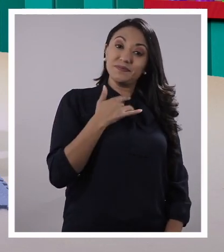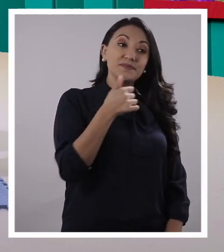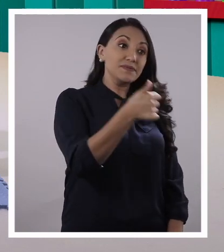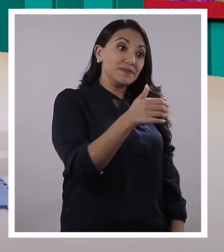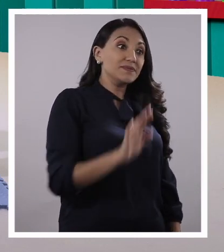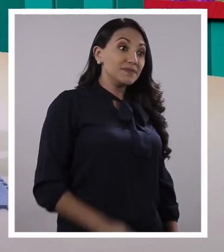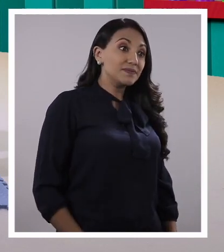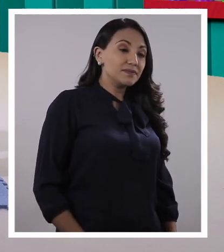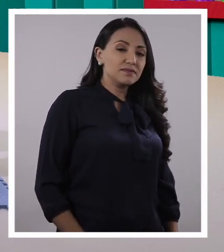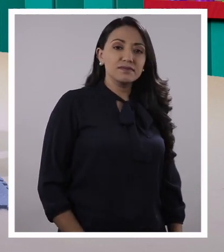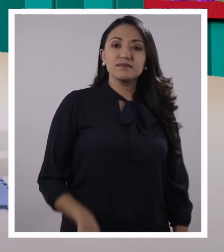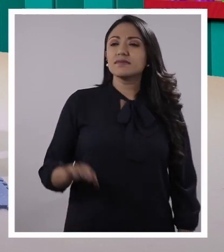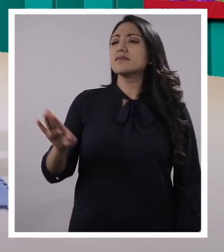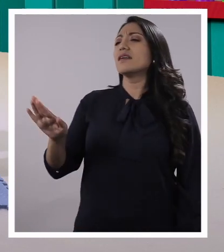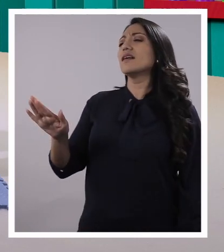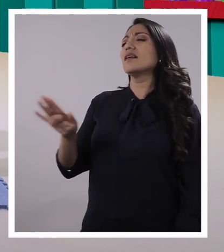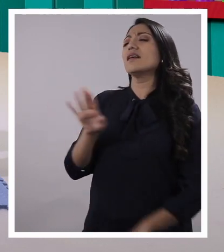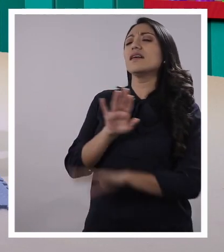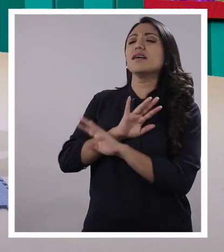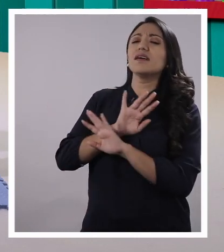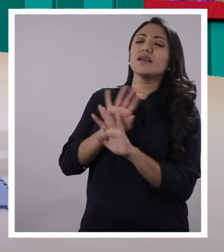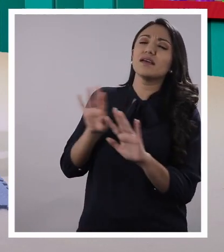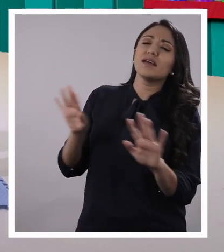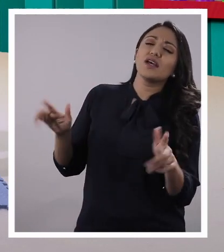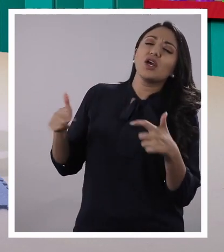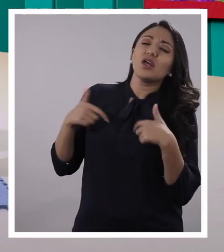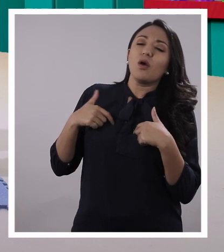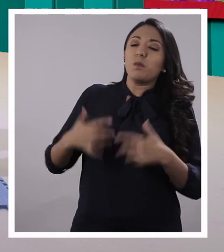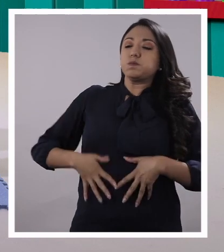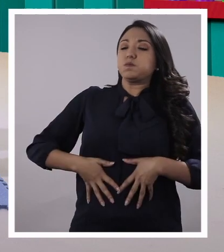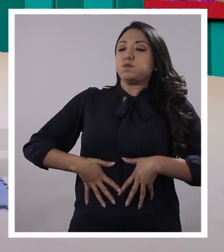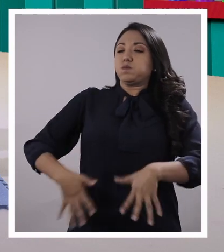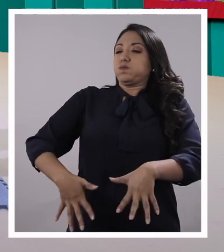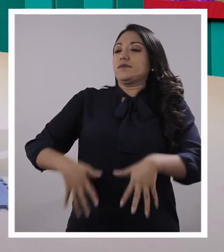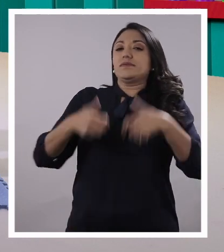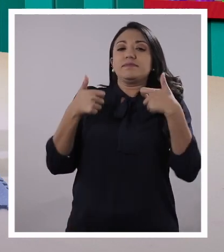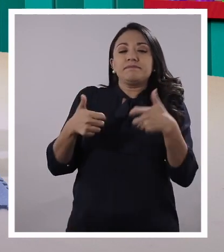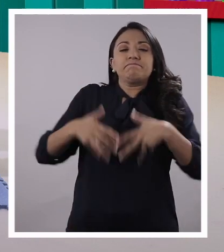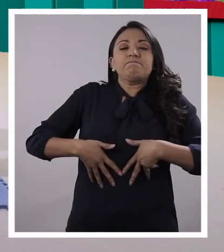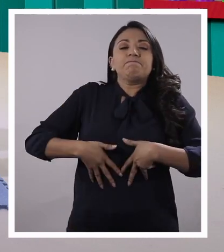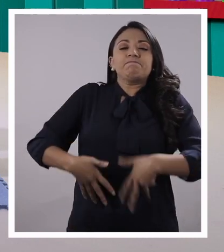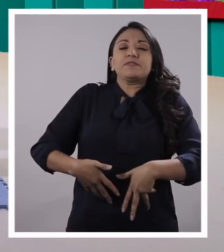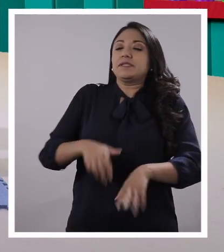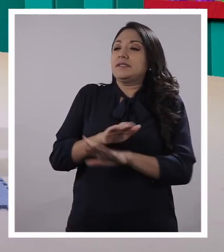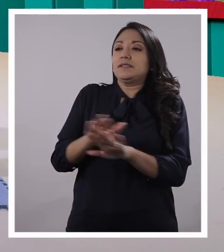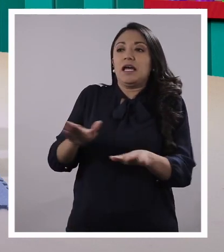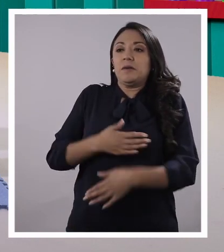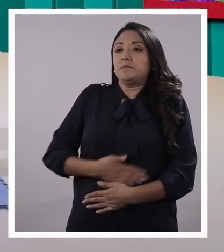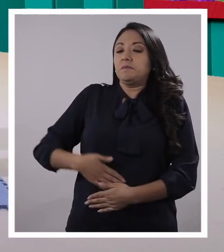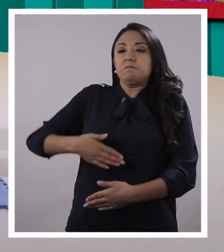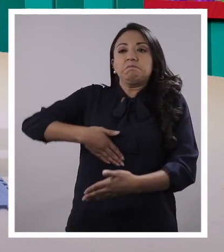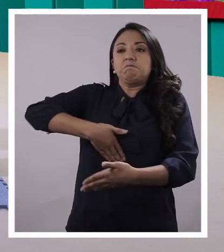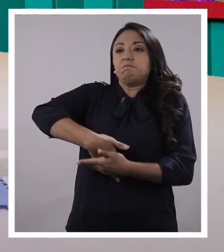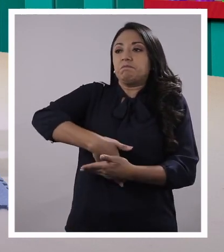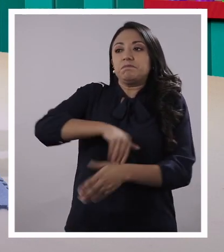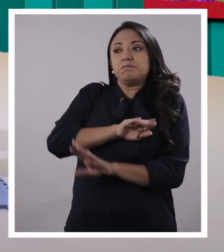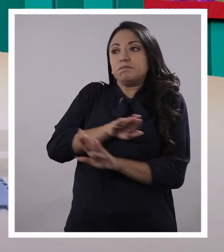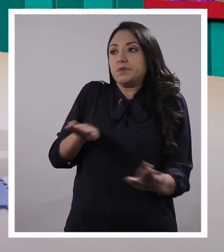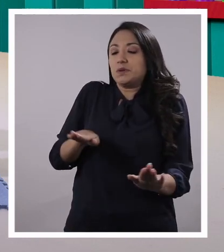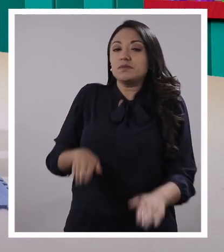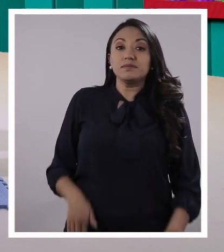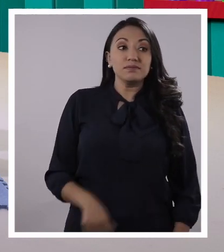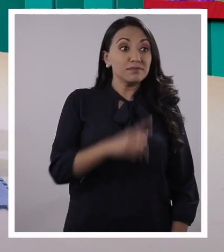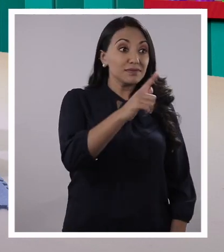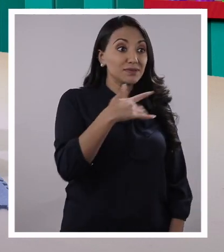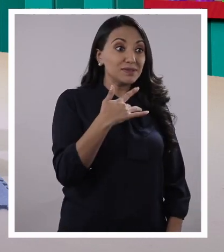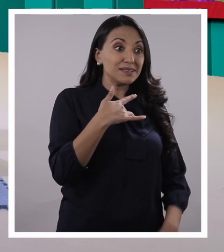sentiste, Panchito? Profe, estoy lleno. ¿Lleno? Lleno. ¿Despertaste los sentidos? Claro